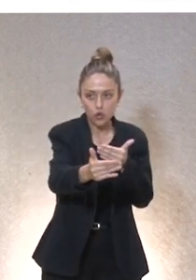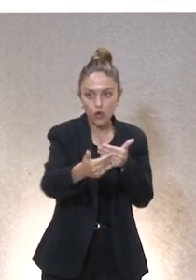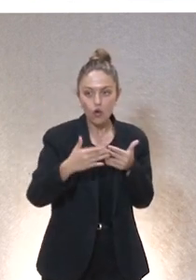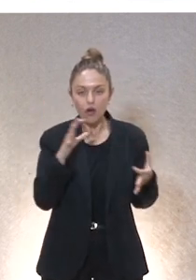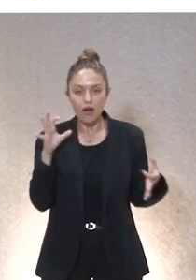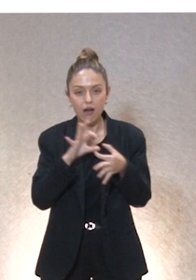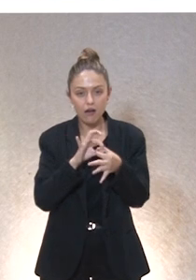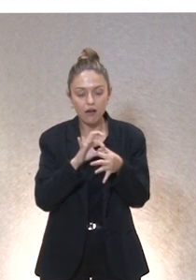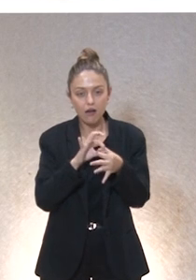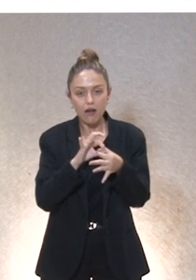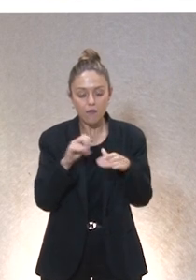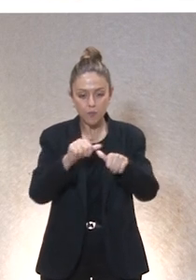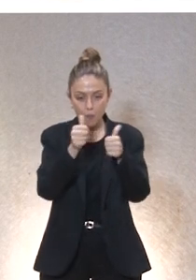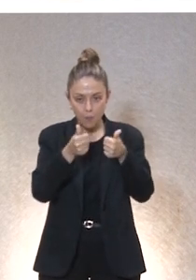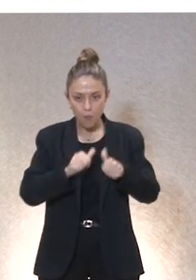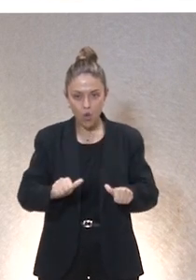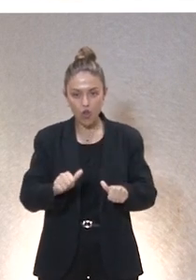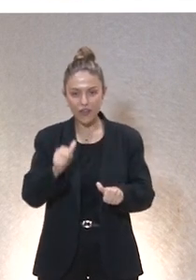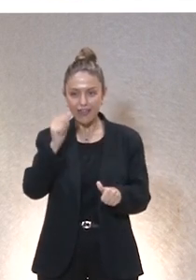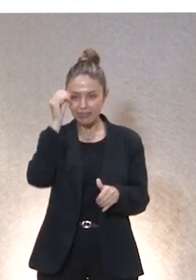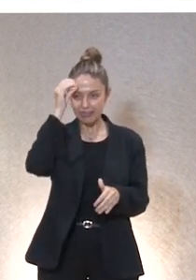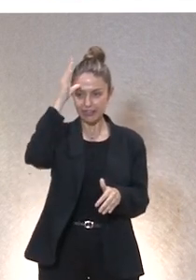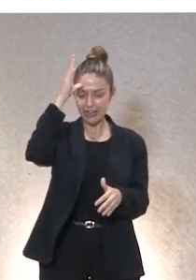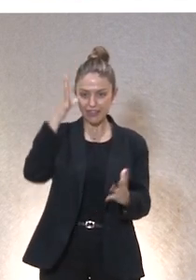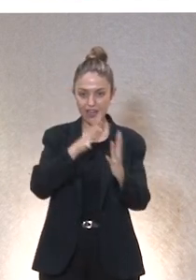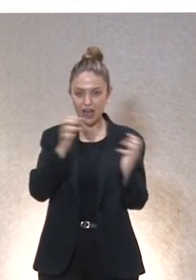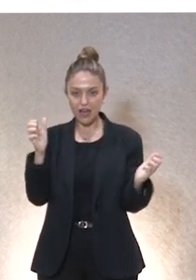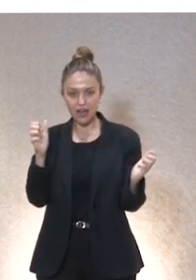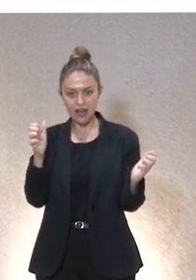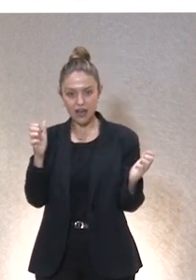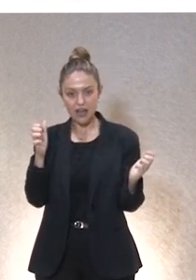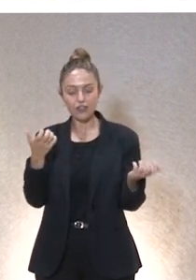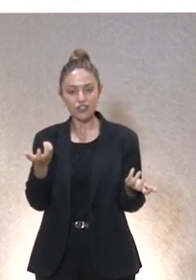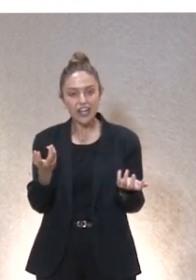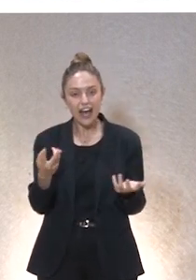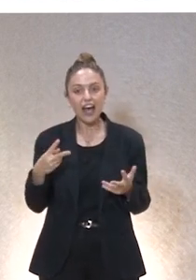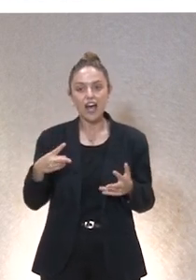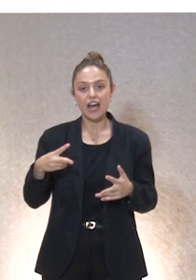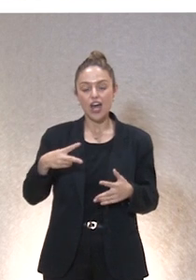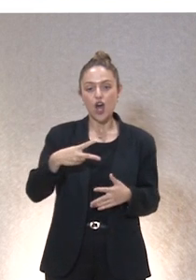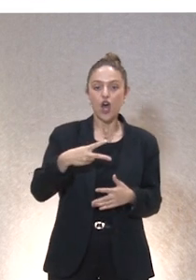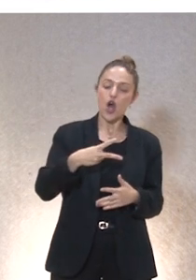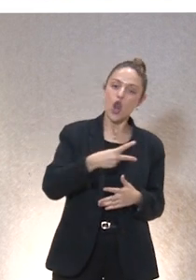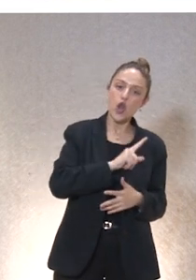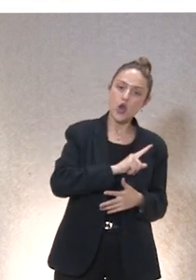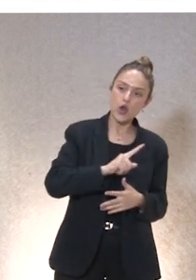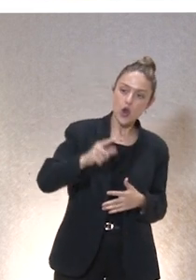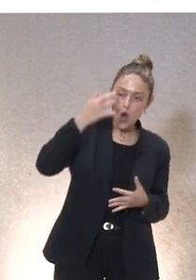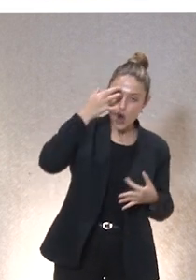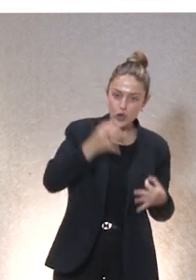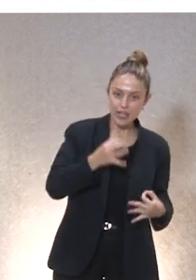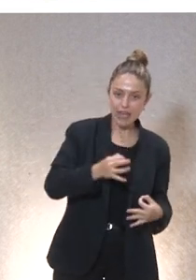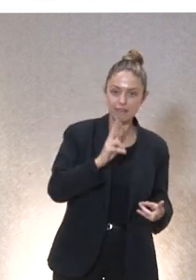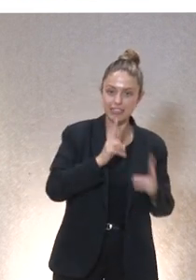vinculada al modo de entender la inteligencia y por lo tanto será una noología no se olía ni el chat